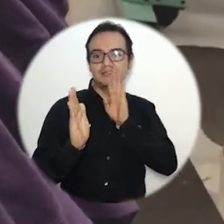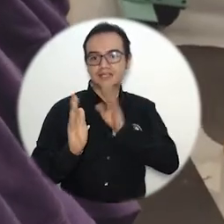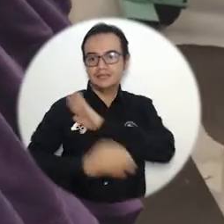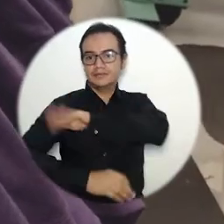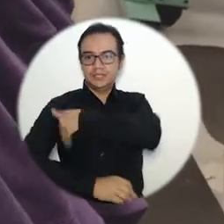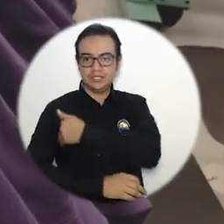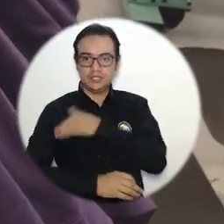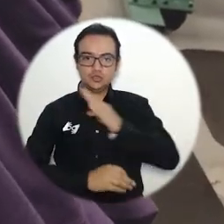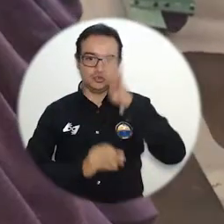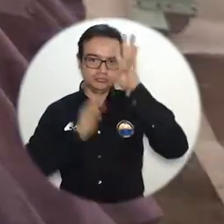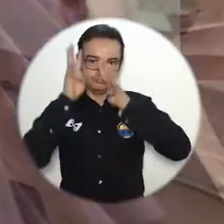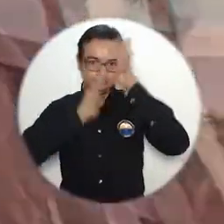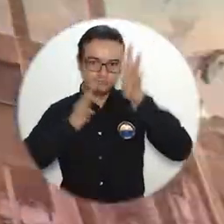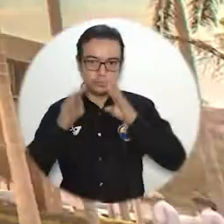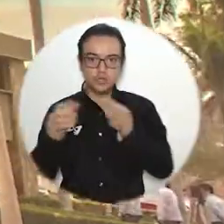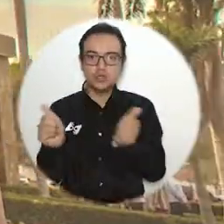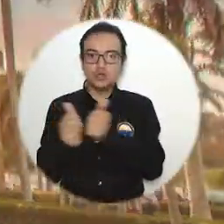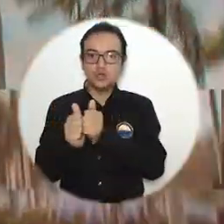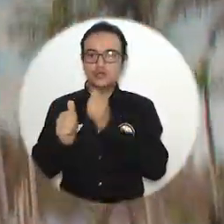y el SENA.